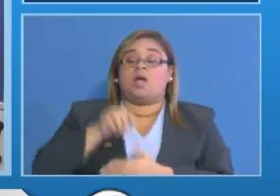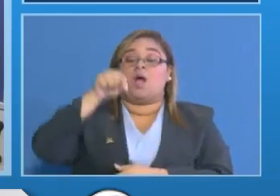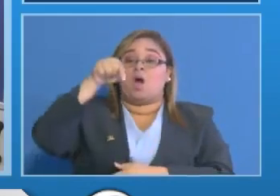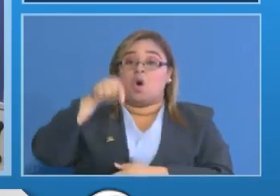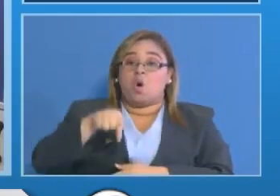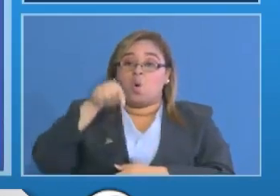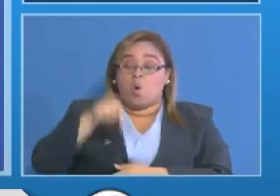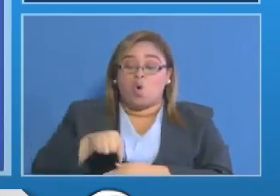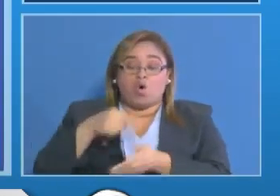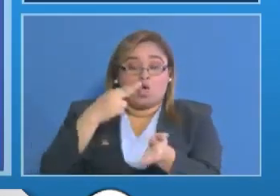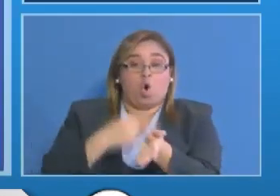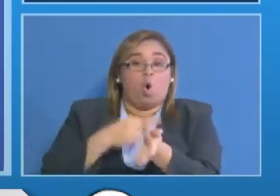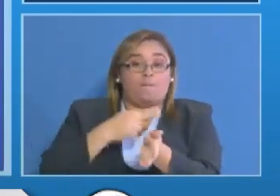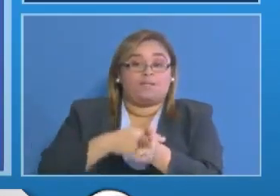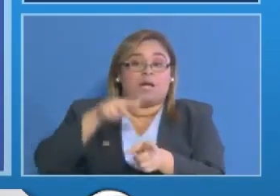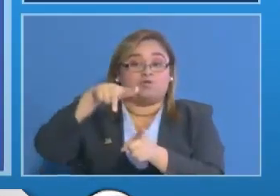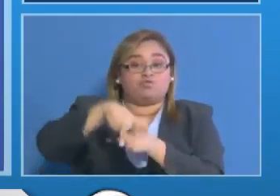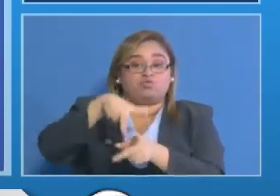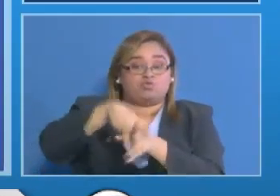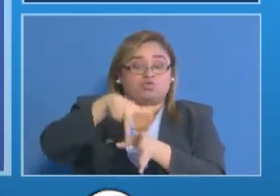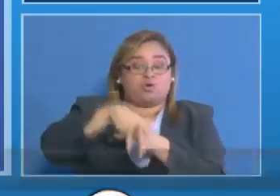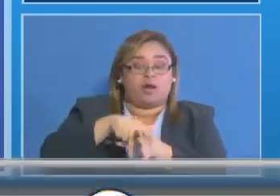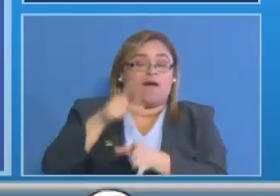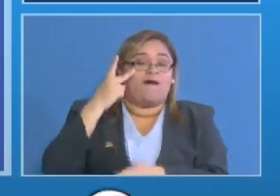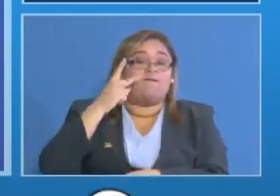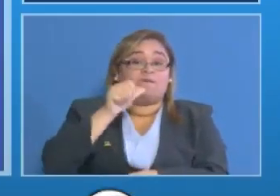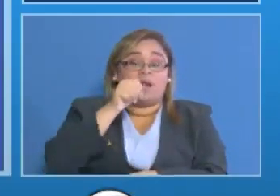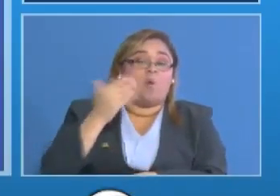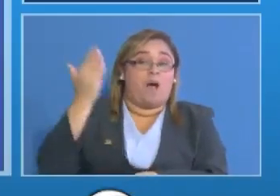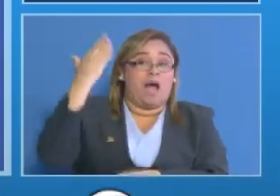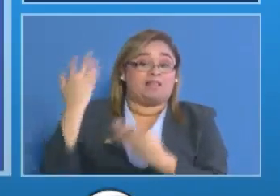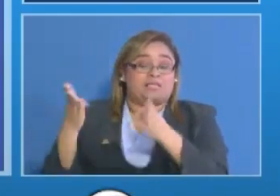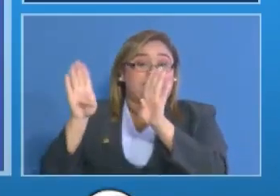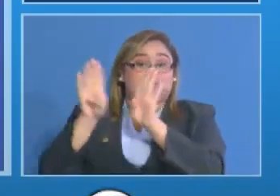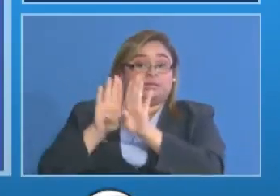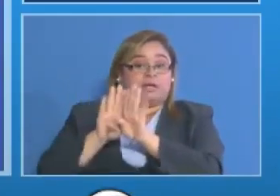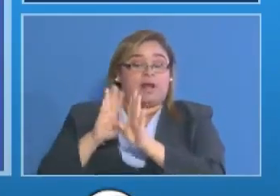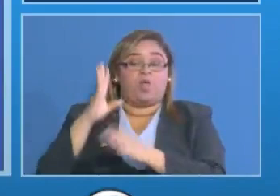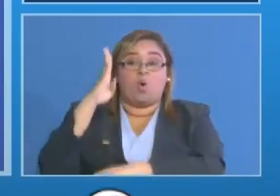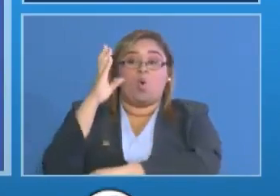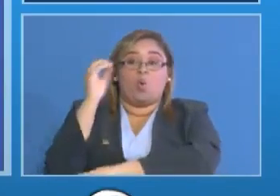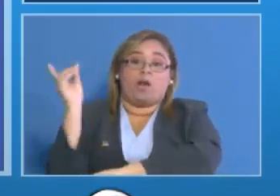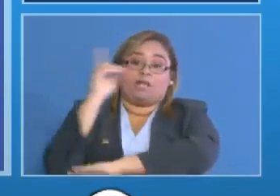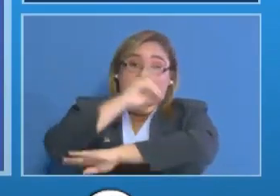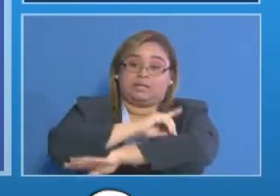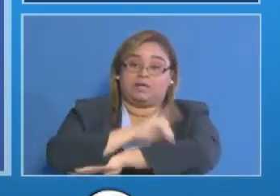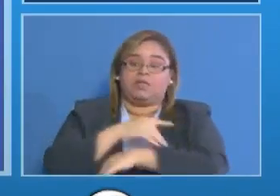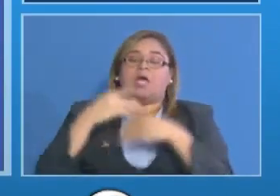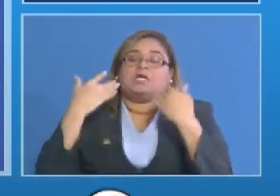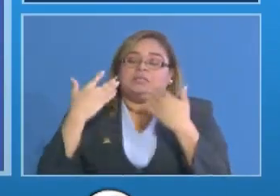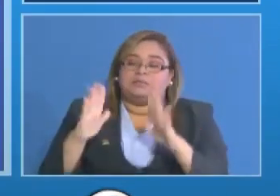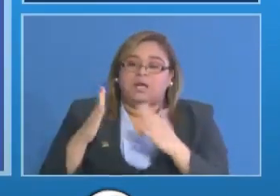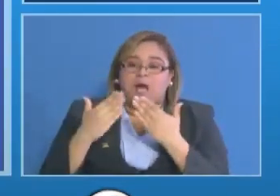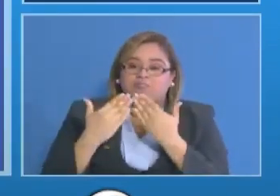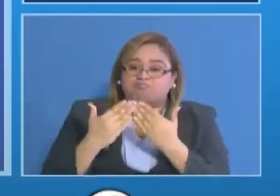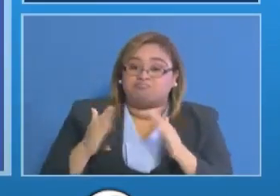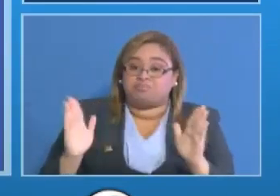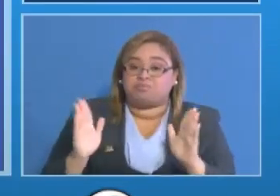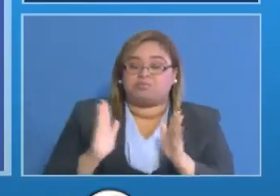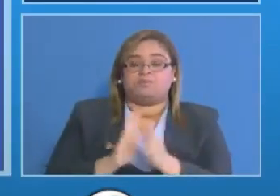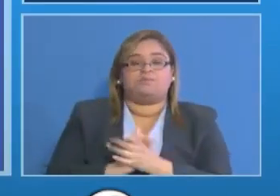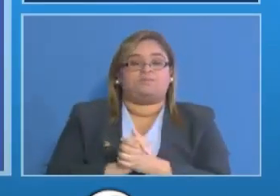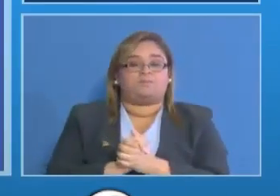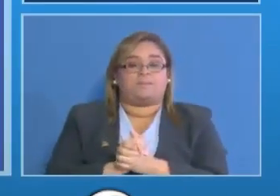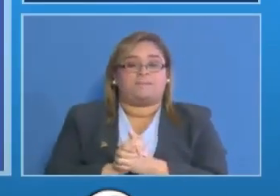el hospital de Zona que había estado fuera de servicio por 40 días por efecto de la contaminación que se dio de